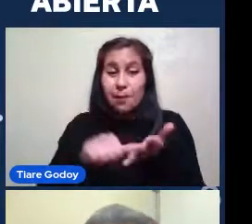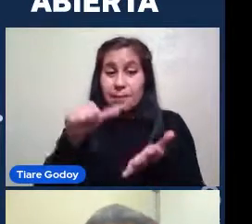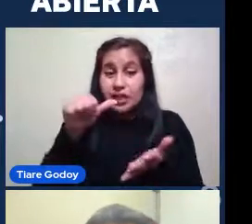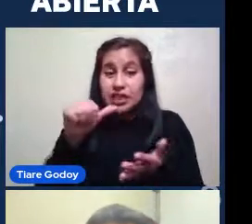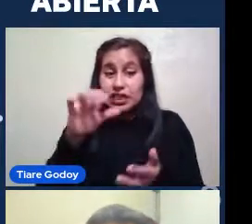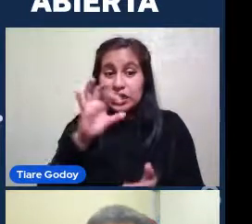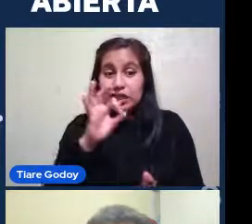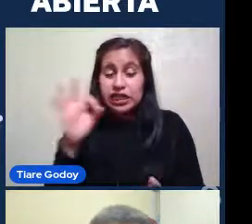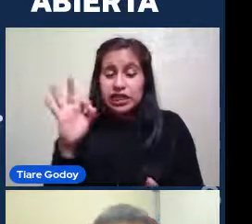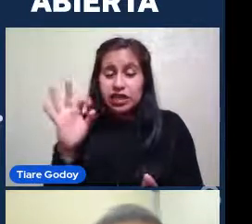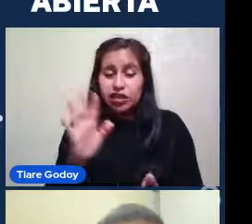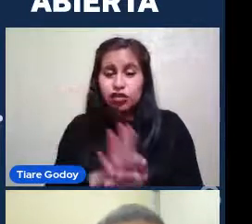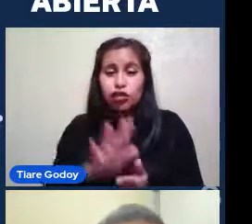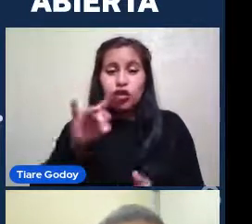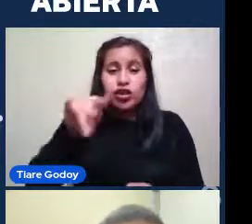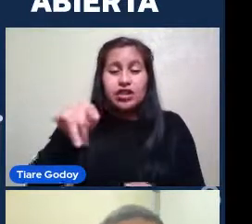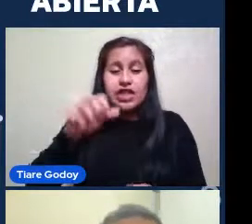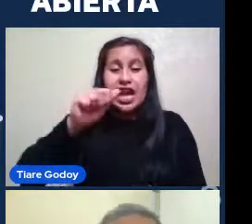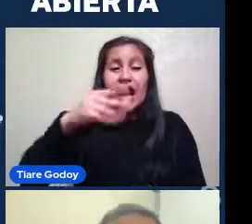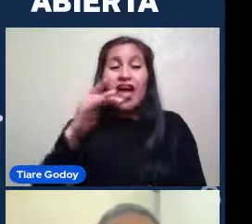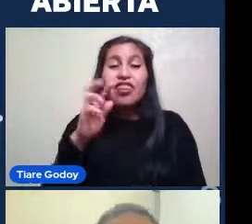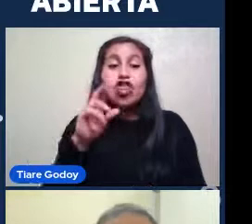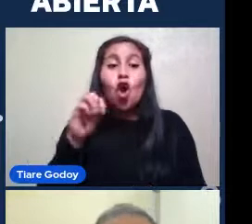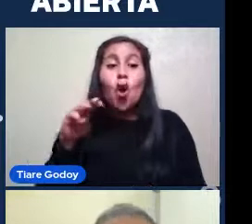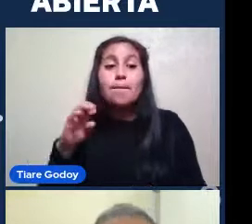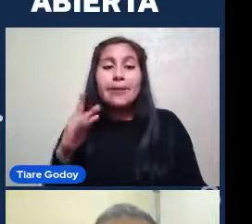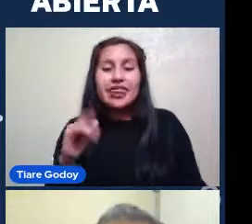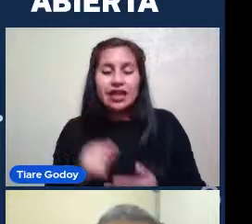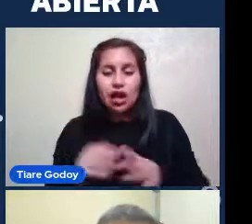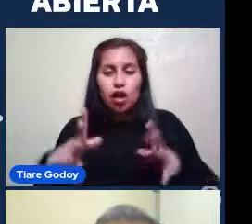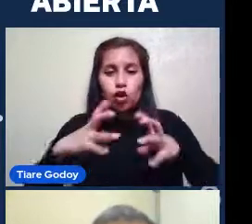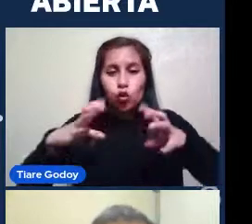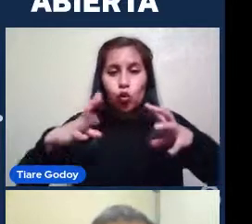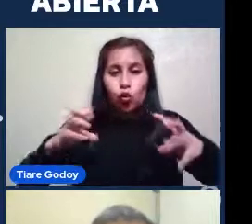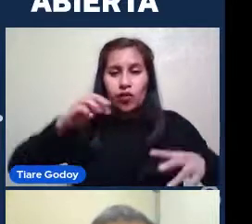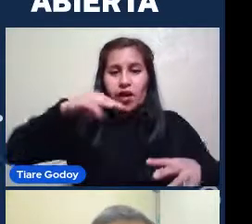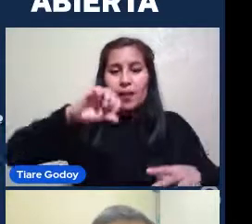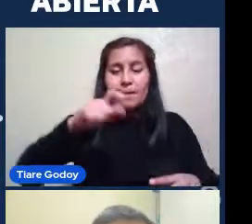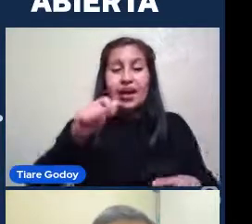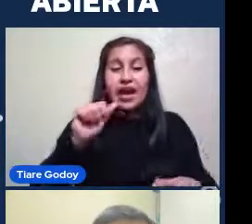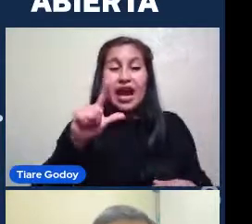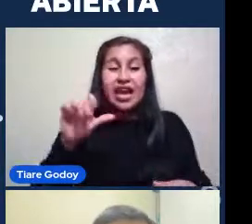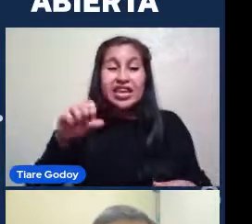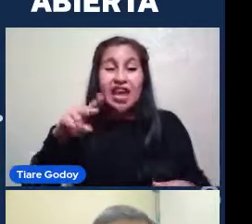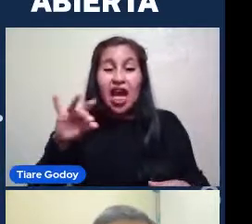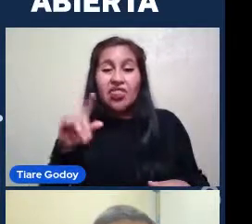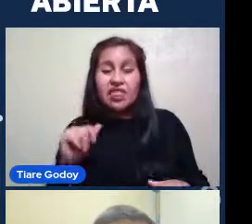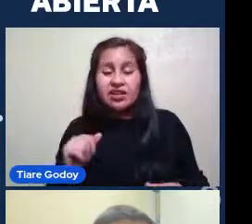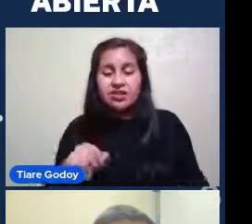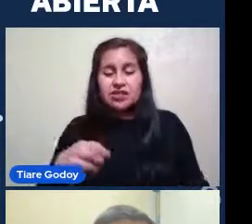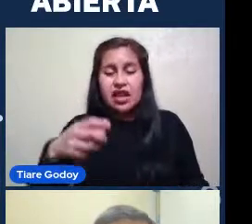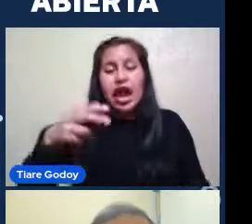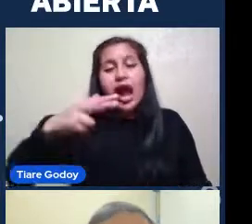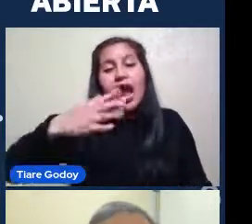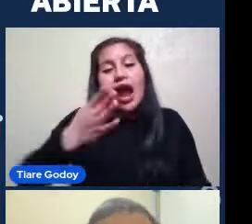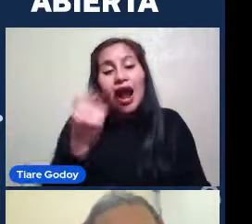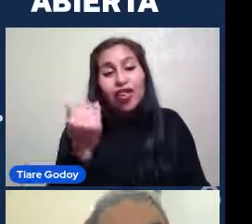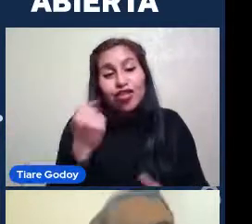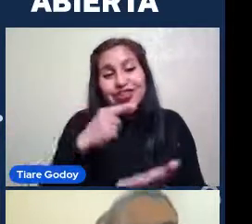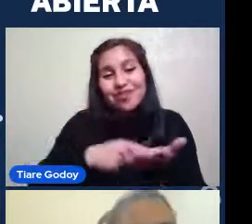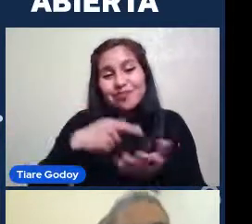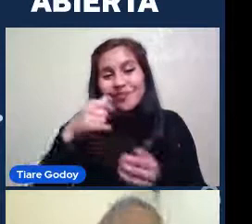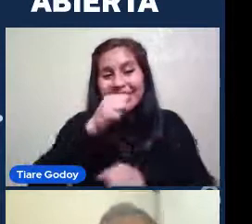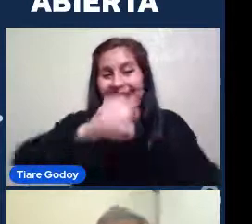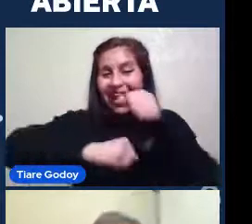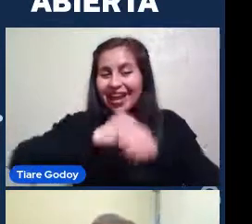satélite De la galaxia Andrómeda La nube grande De Magallanes Que también la vimos 14.000 años en luz Ahí está La